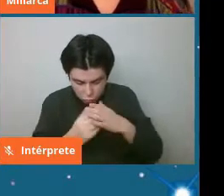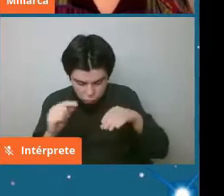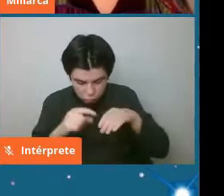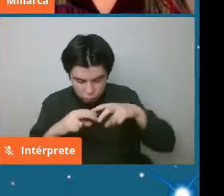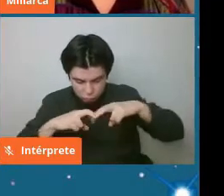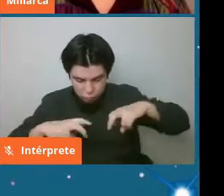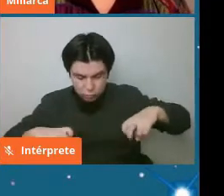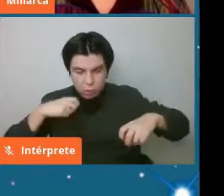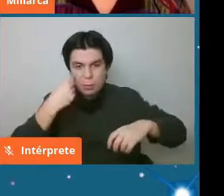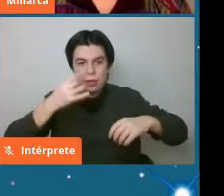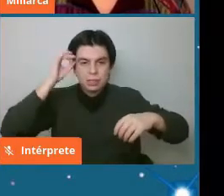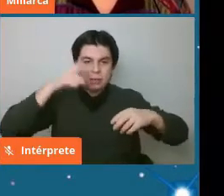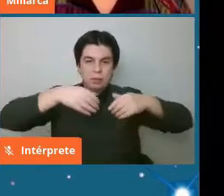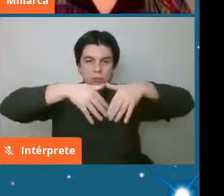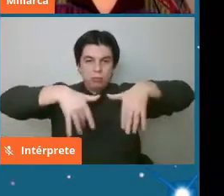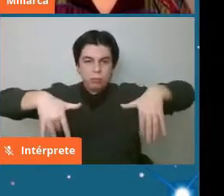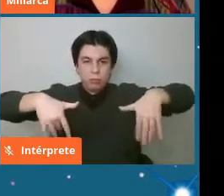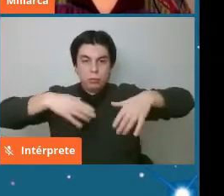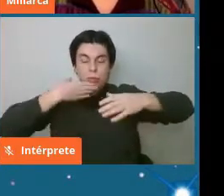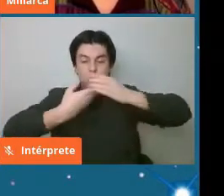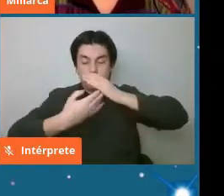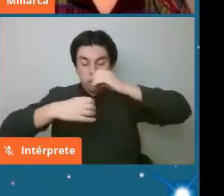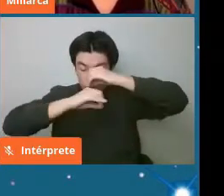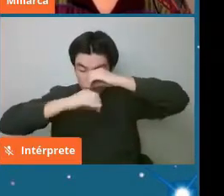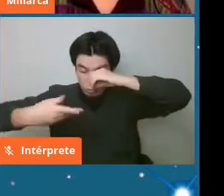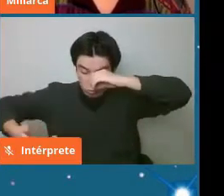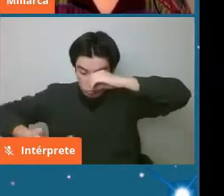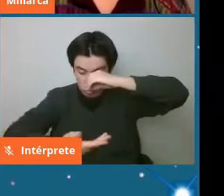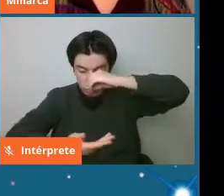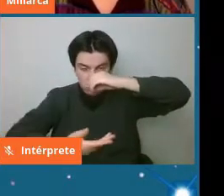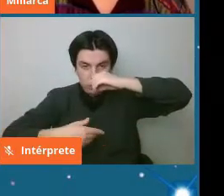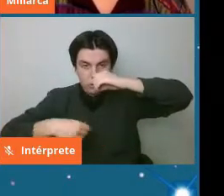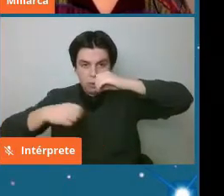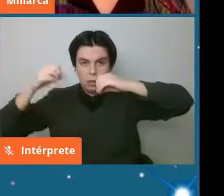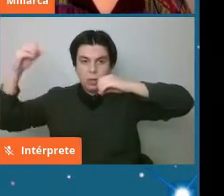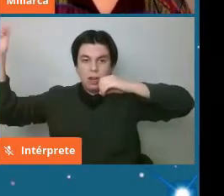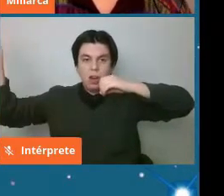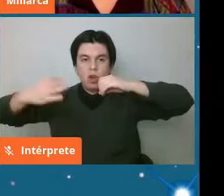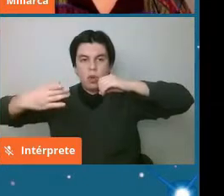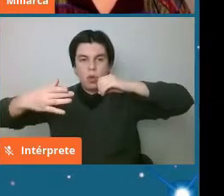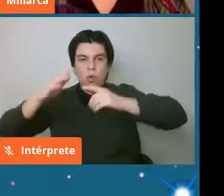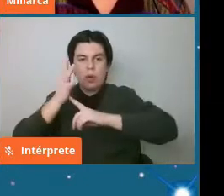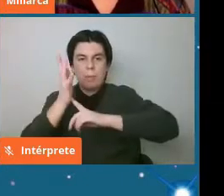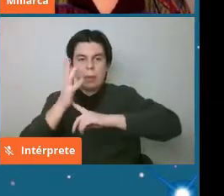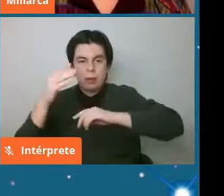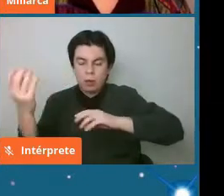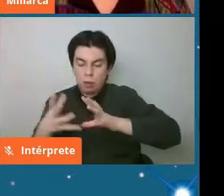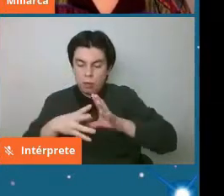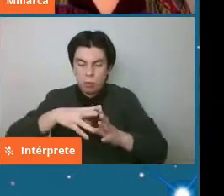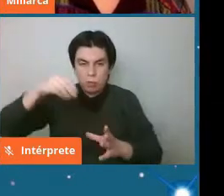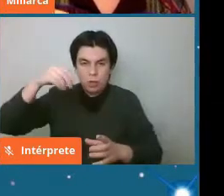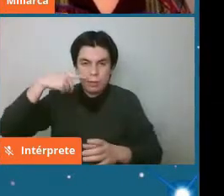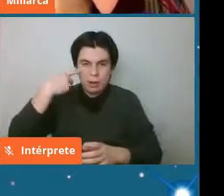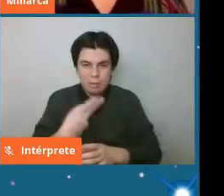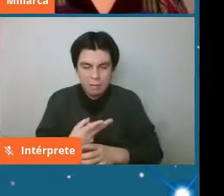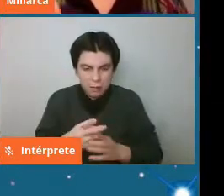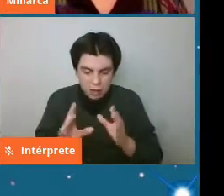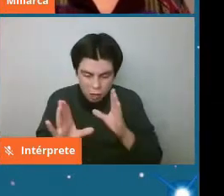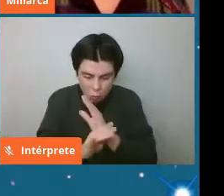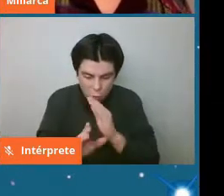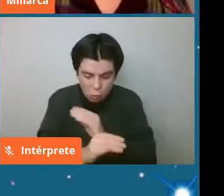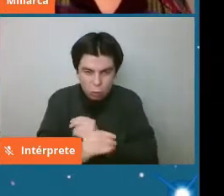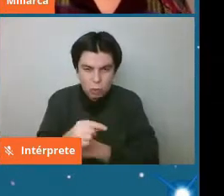así se ven debajo del microscopio lo trabajamos con luz reflejada para poder ver estas fases opacas que son bastante